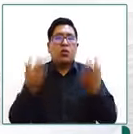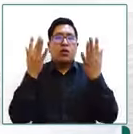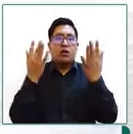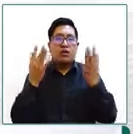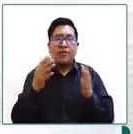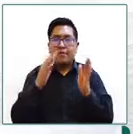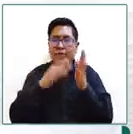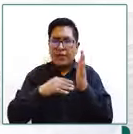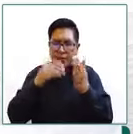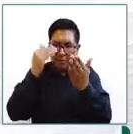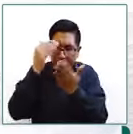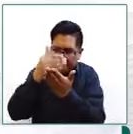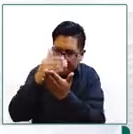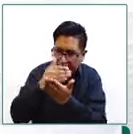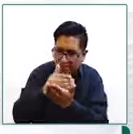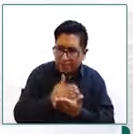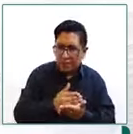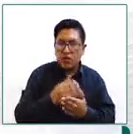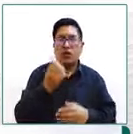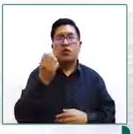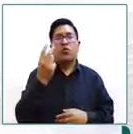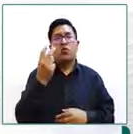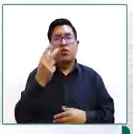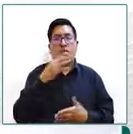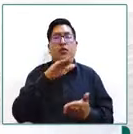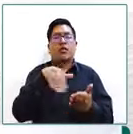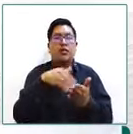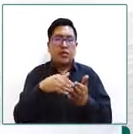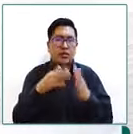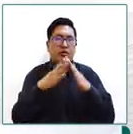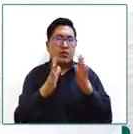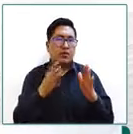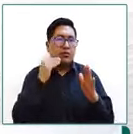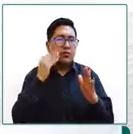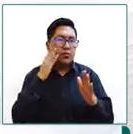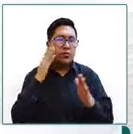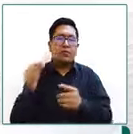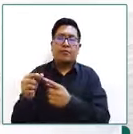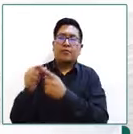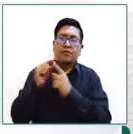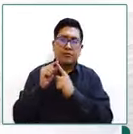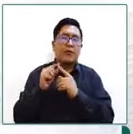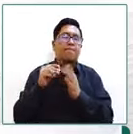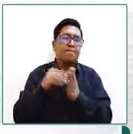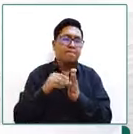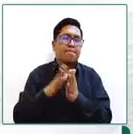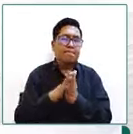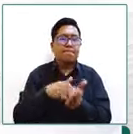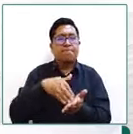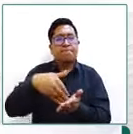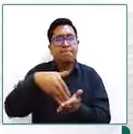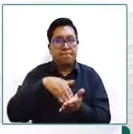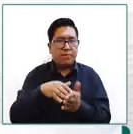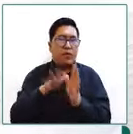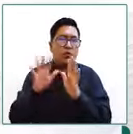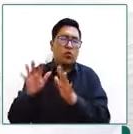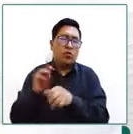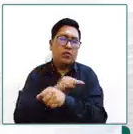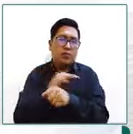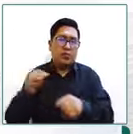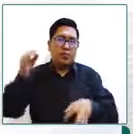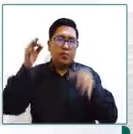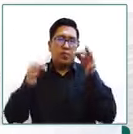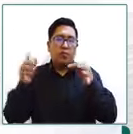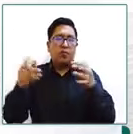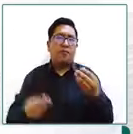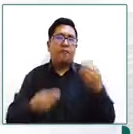acogimiento lo cual implica una debilidad en la información también que nos ha ido otorgando esta instancia que es el